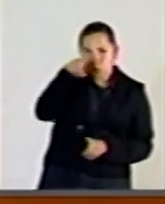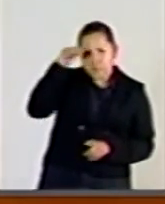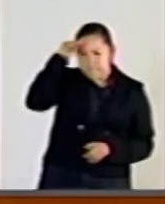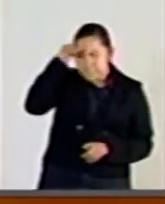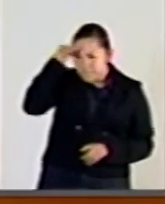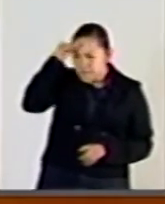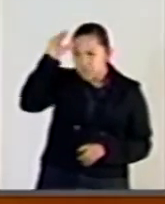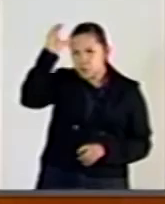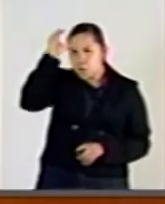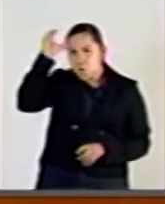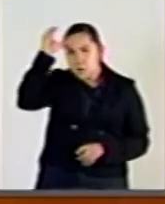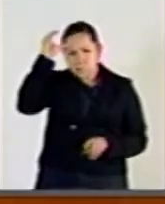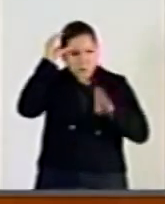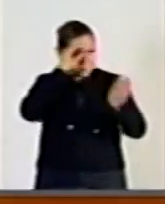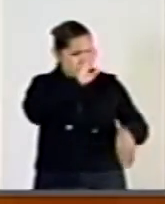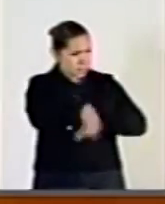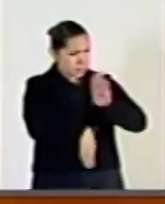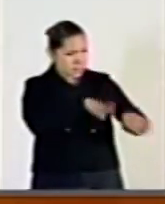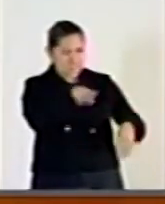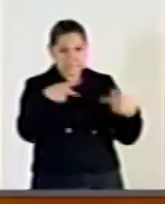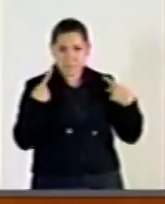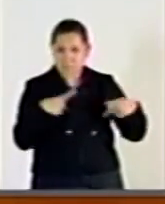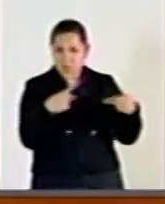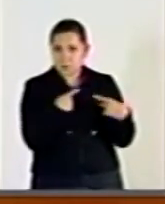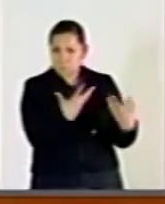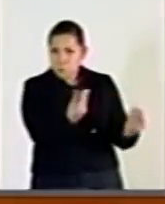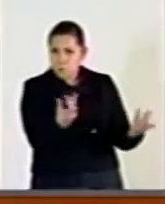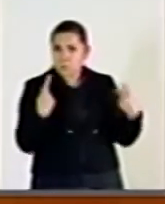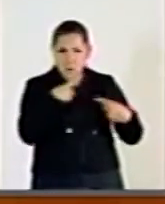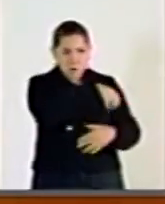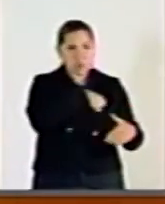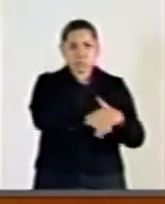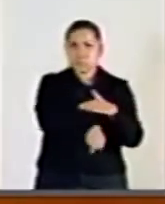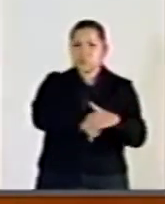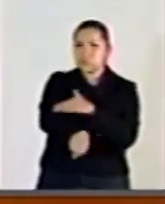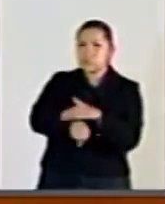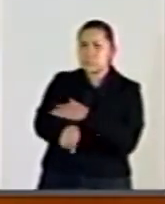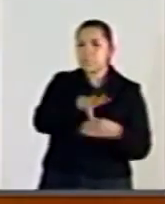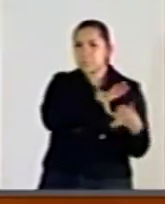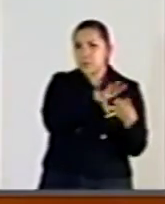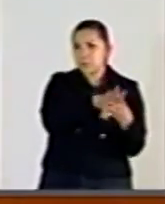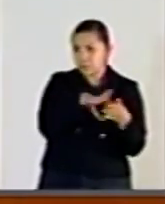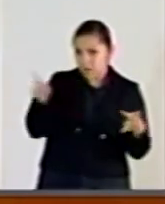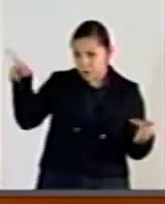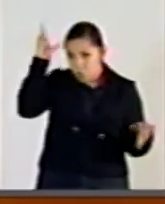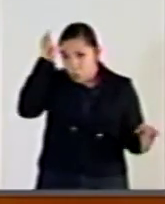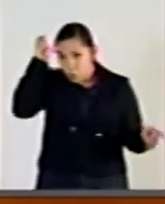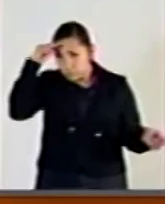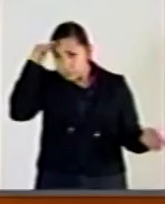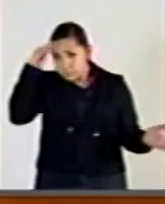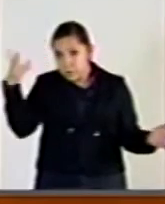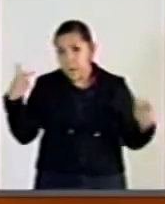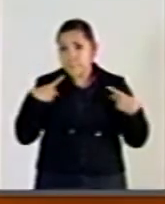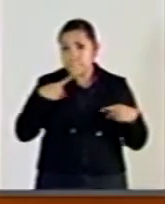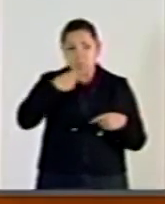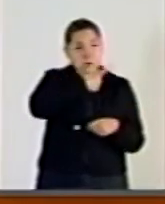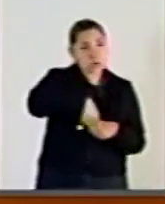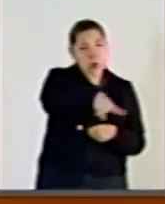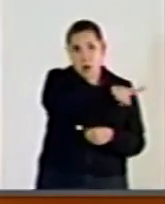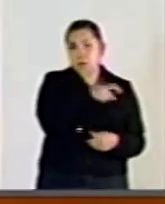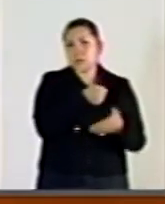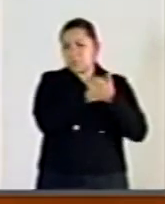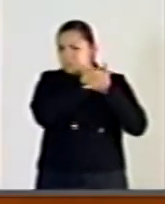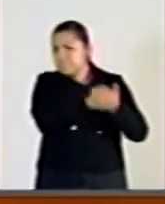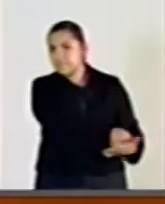sobre sus conciencias los encarcelados, sobre su conciencia los reprimidos y sobre su